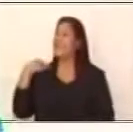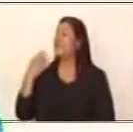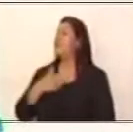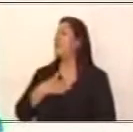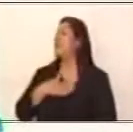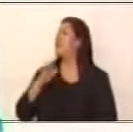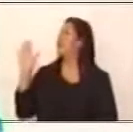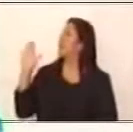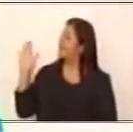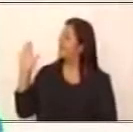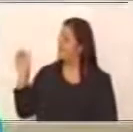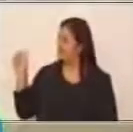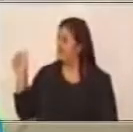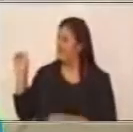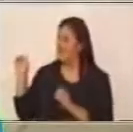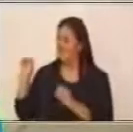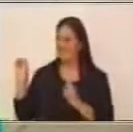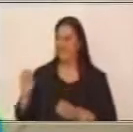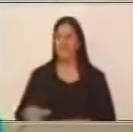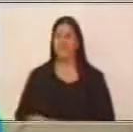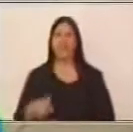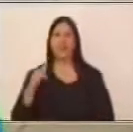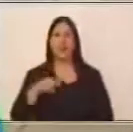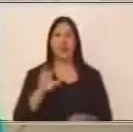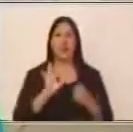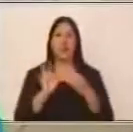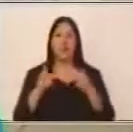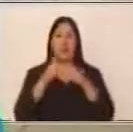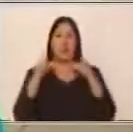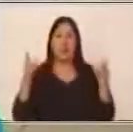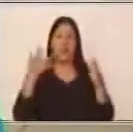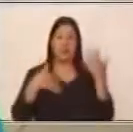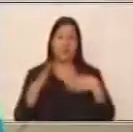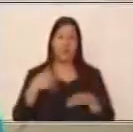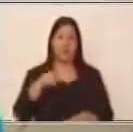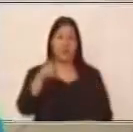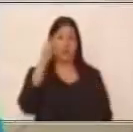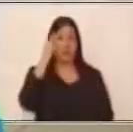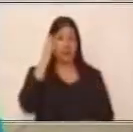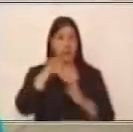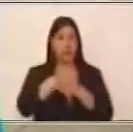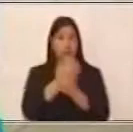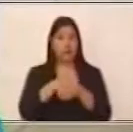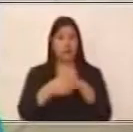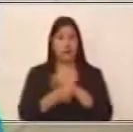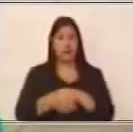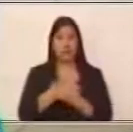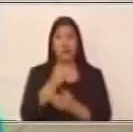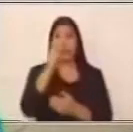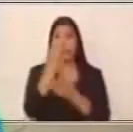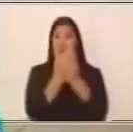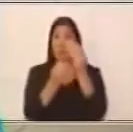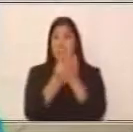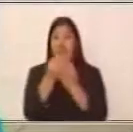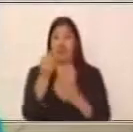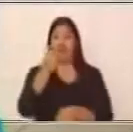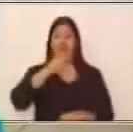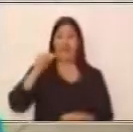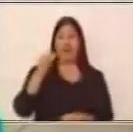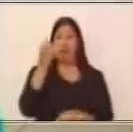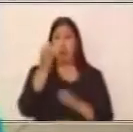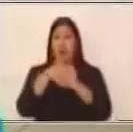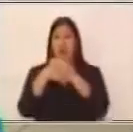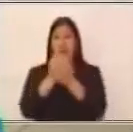acompañó en la interpretación de lengua de señas y te recordamos por favor lavar constantemente tus manos con agua y jabón